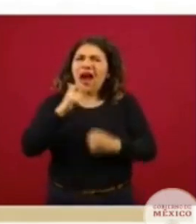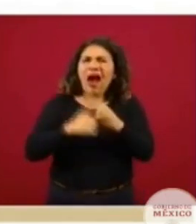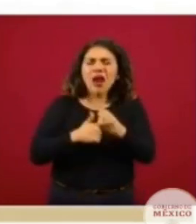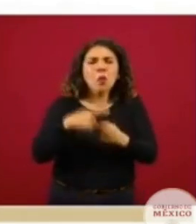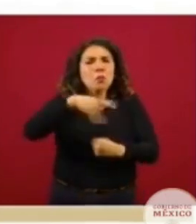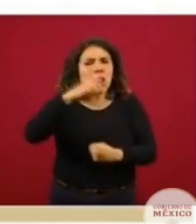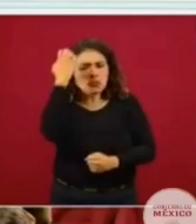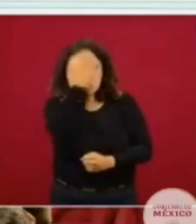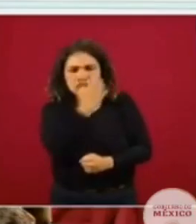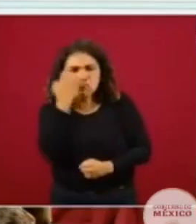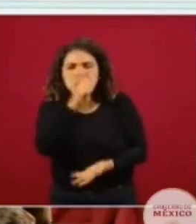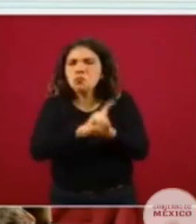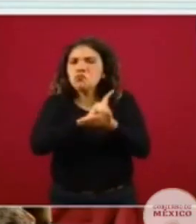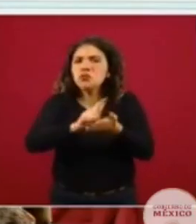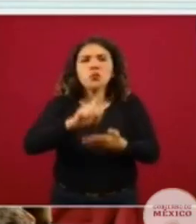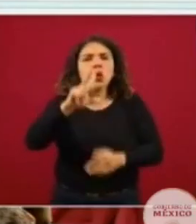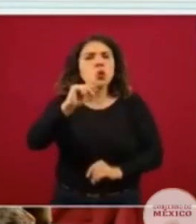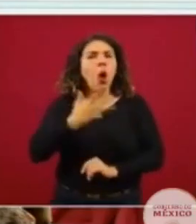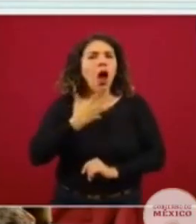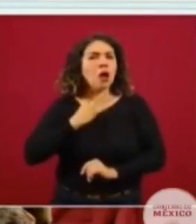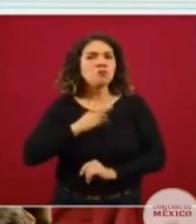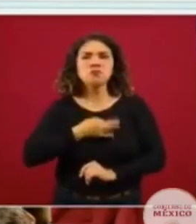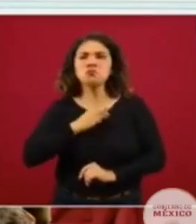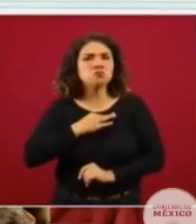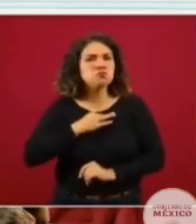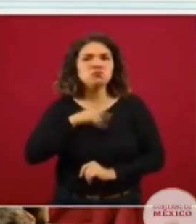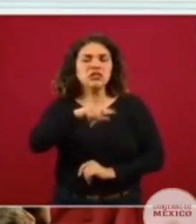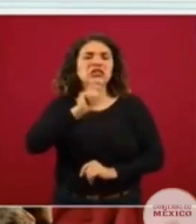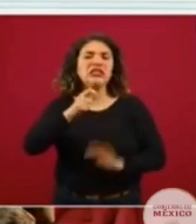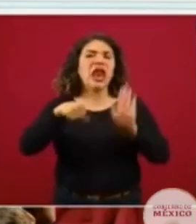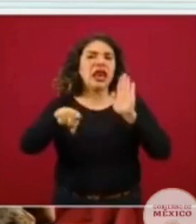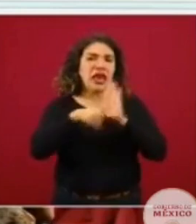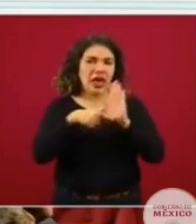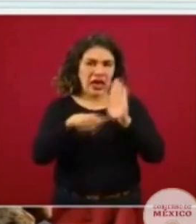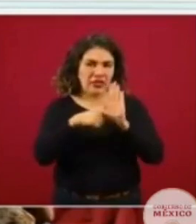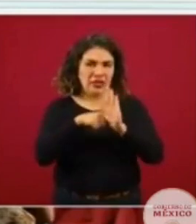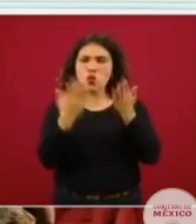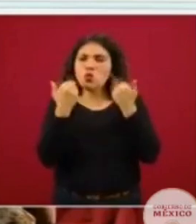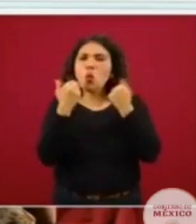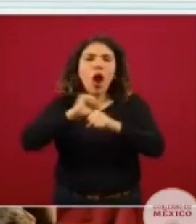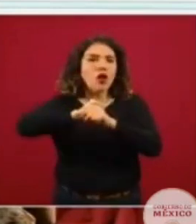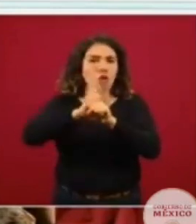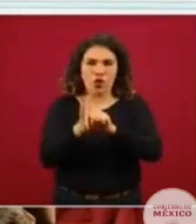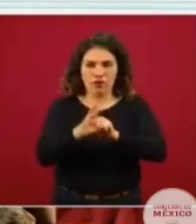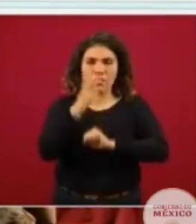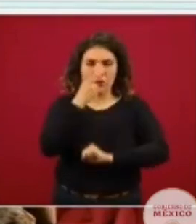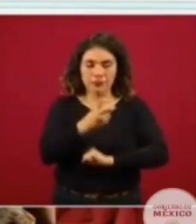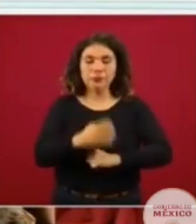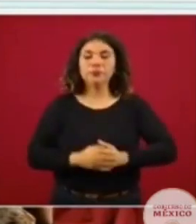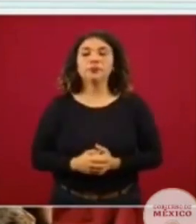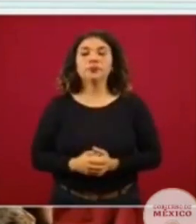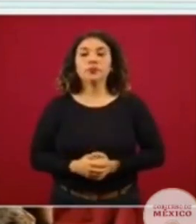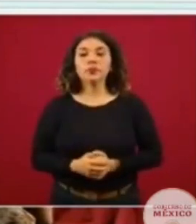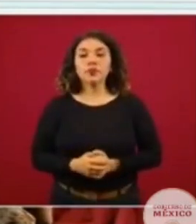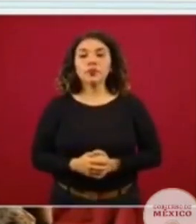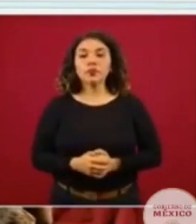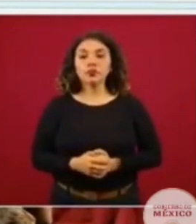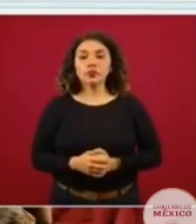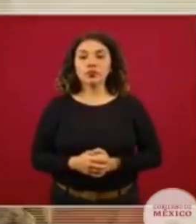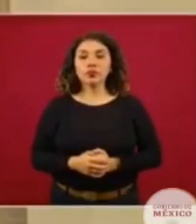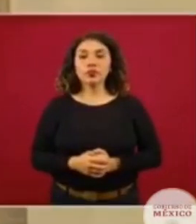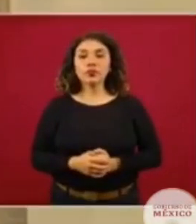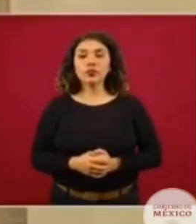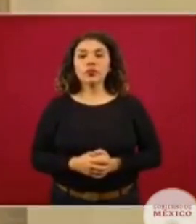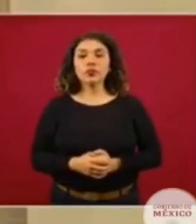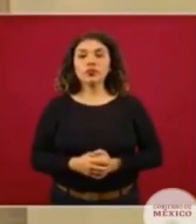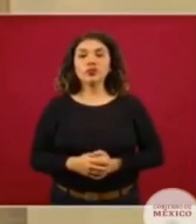embargo la prueba salió en este caso negativa, no había presencia de virus SARS-CoV-2 al momento de la toma de